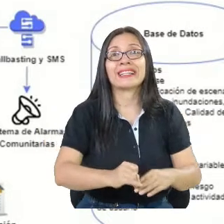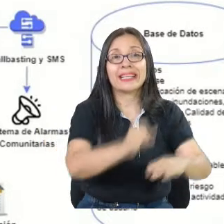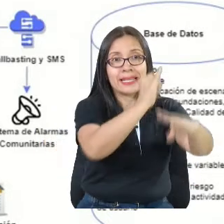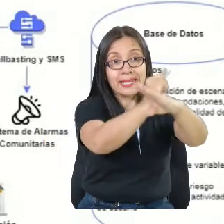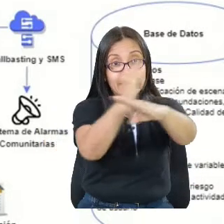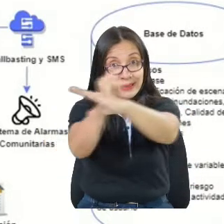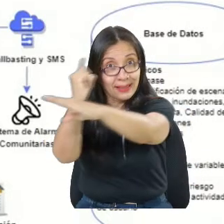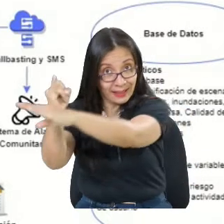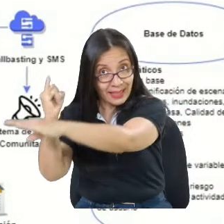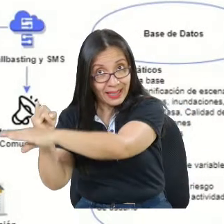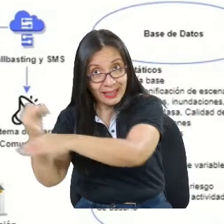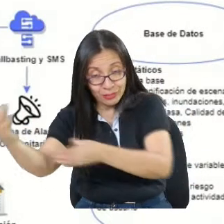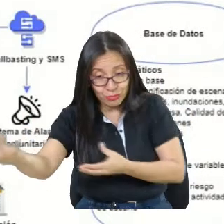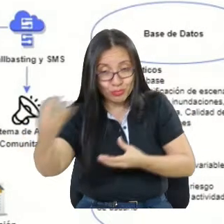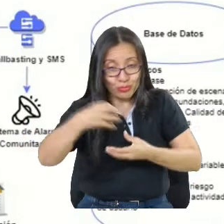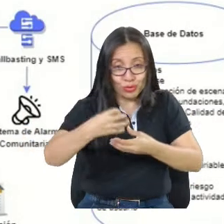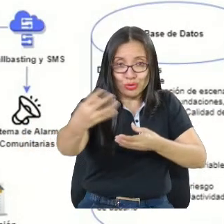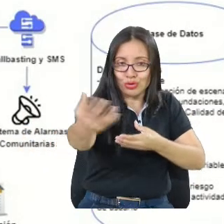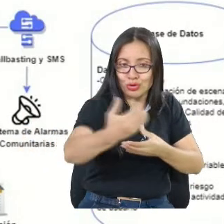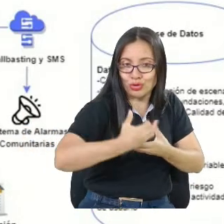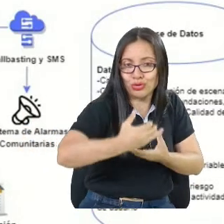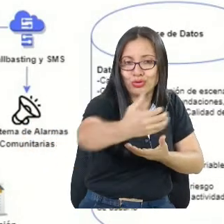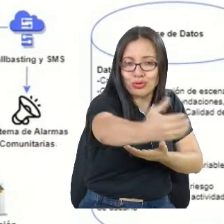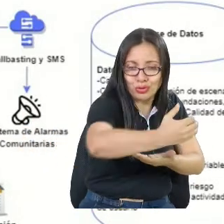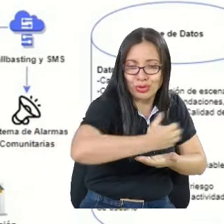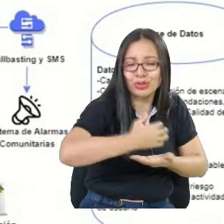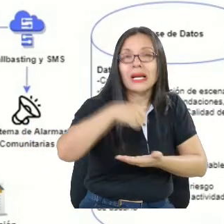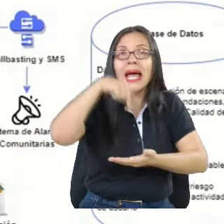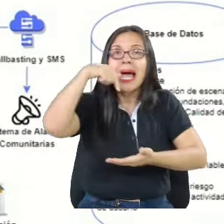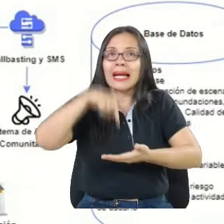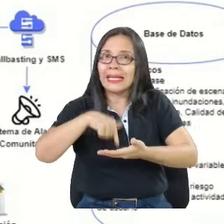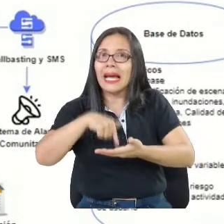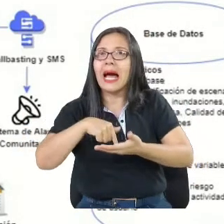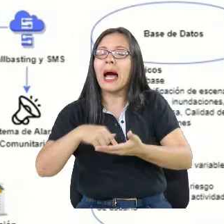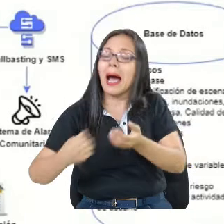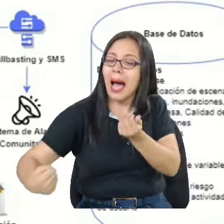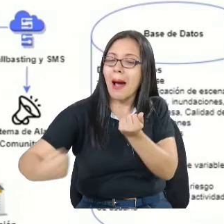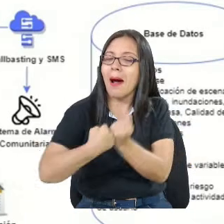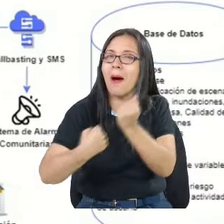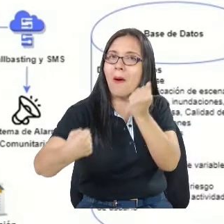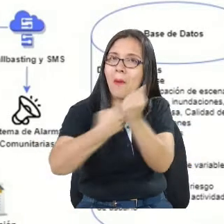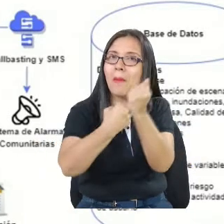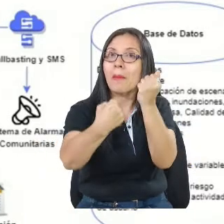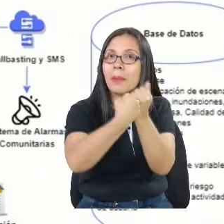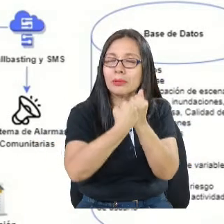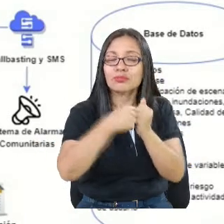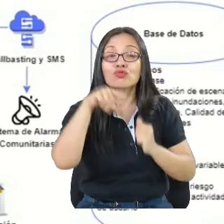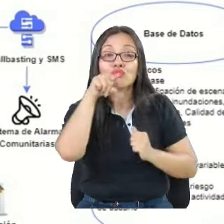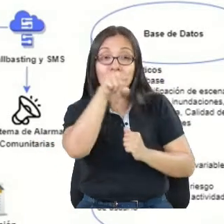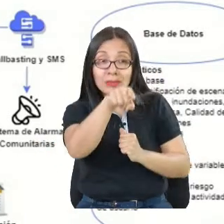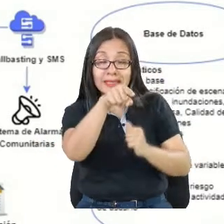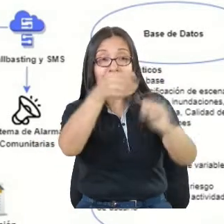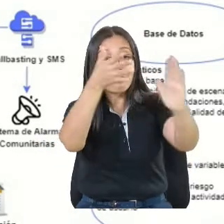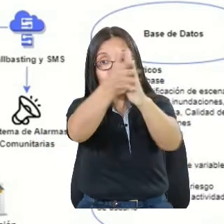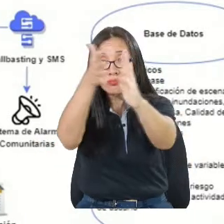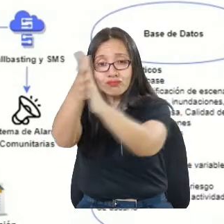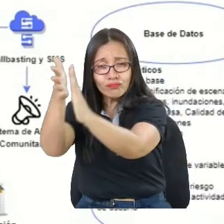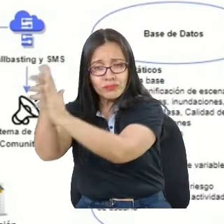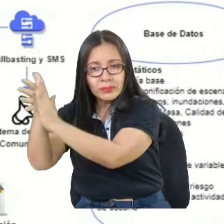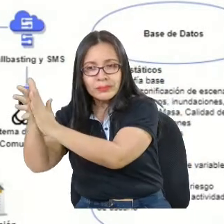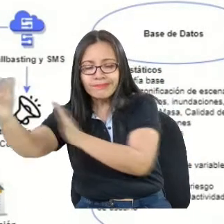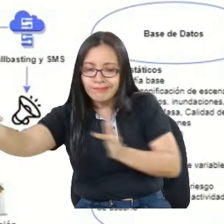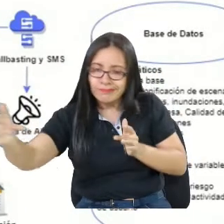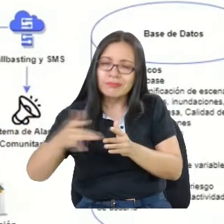hace una conexión a través de servicios web de API Res, se conectan los datos, digamos que se